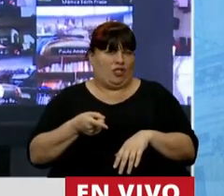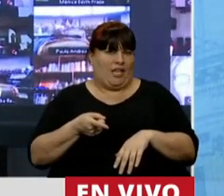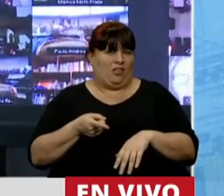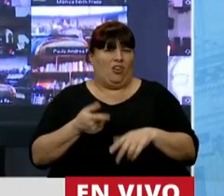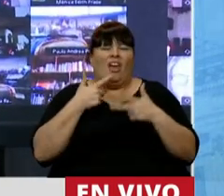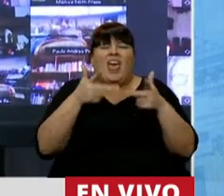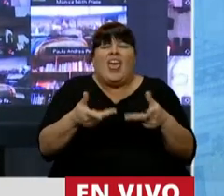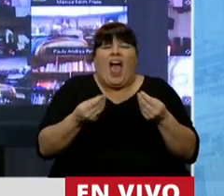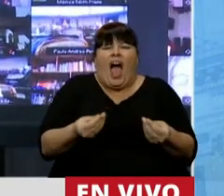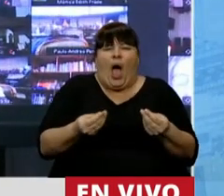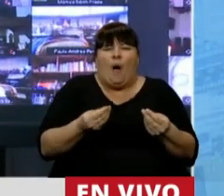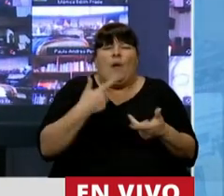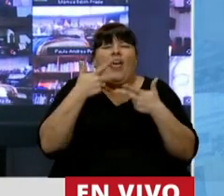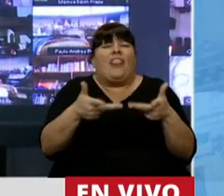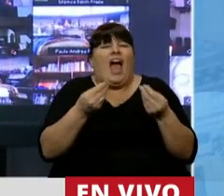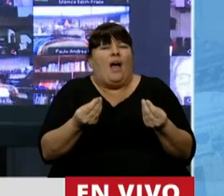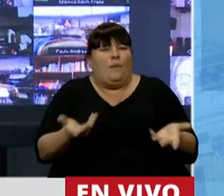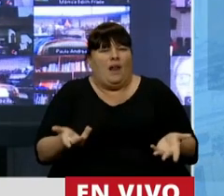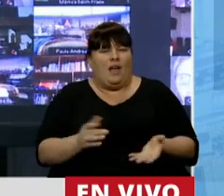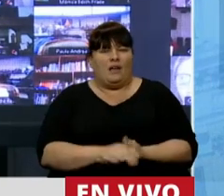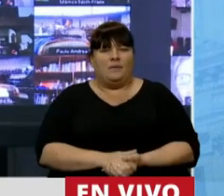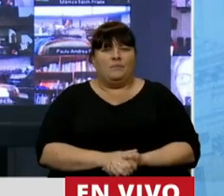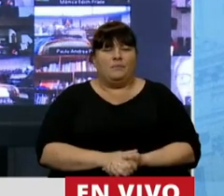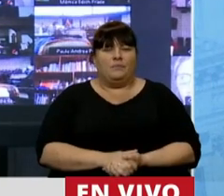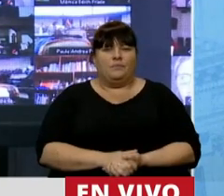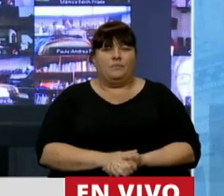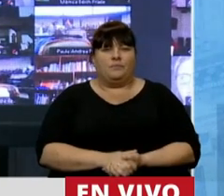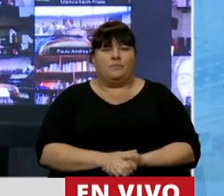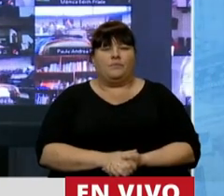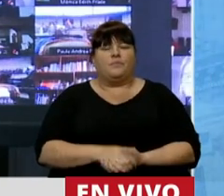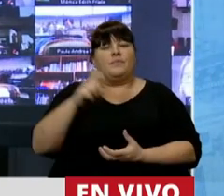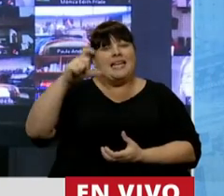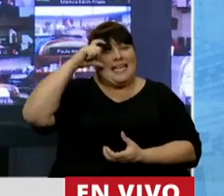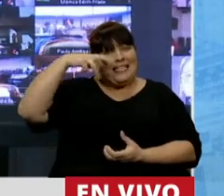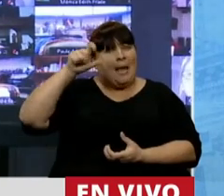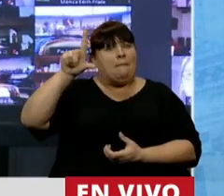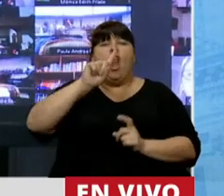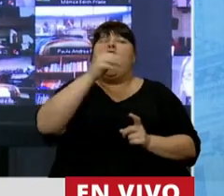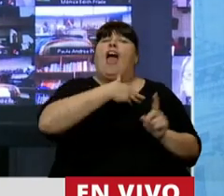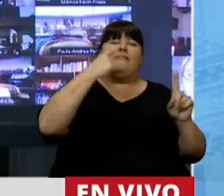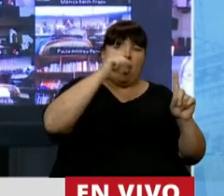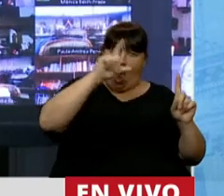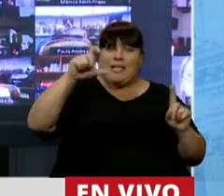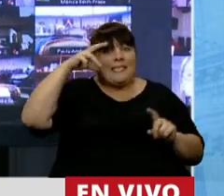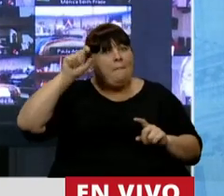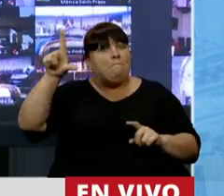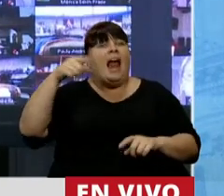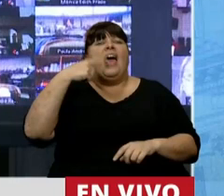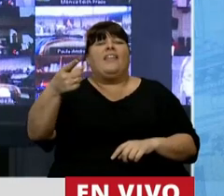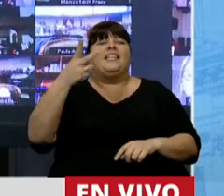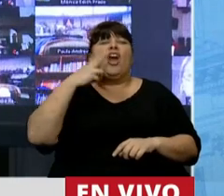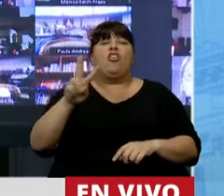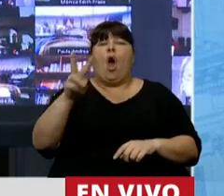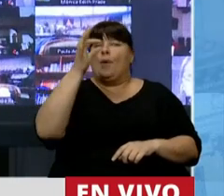¿De qué hablan? ¿De qué están hablando? La Cepal, no el FMI, prevé que en